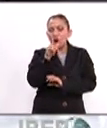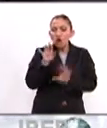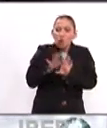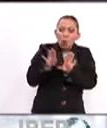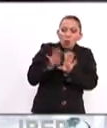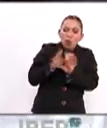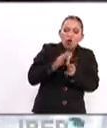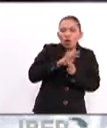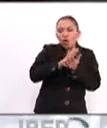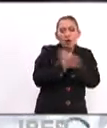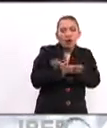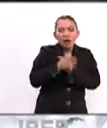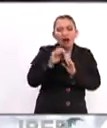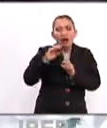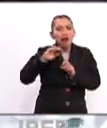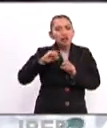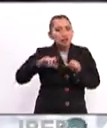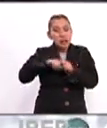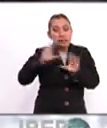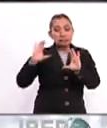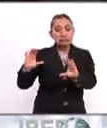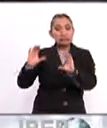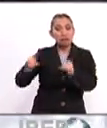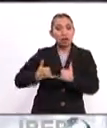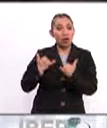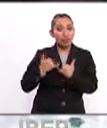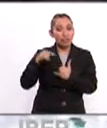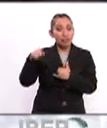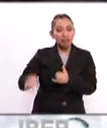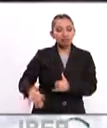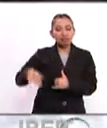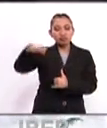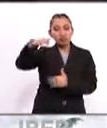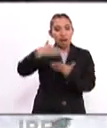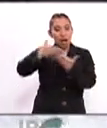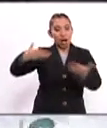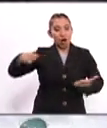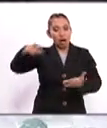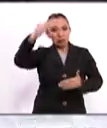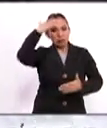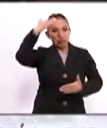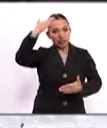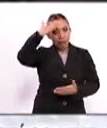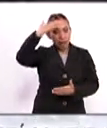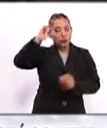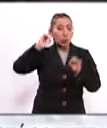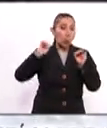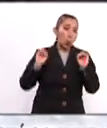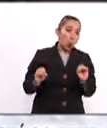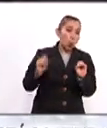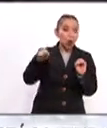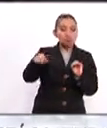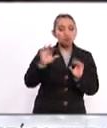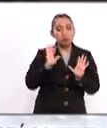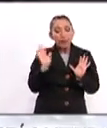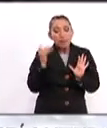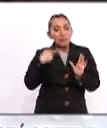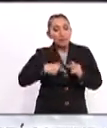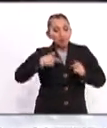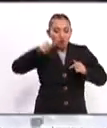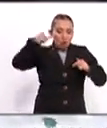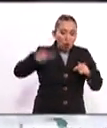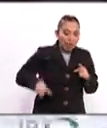manera de transformar la sociedad es formar jóvenes que se conviertan en líderes o por lo menos en